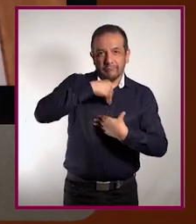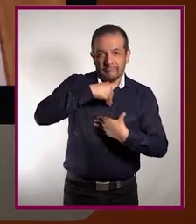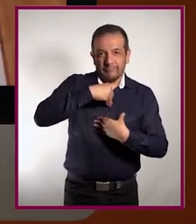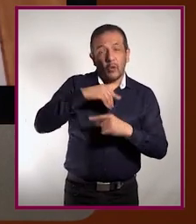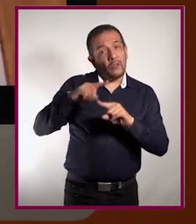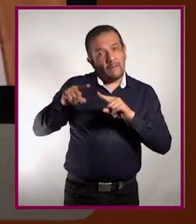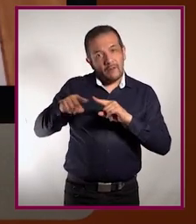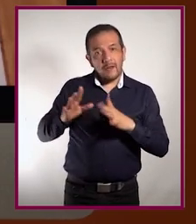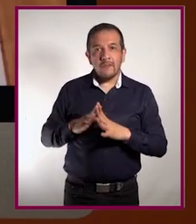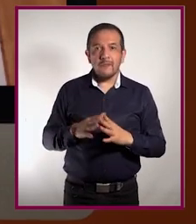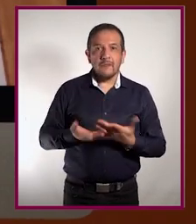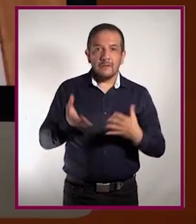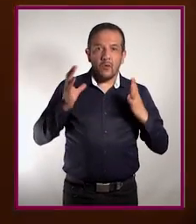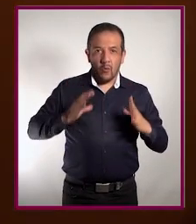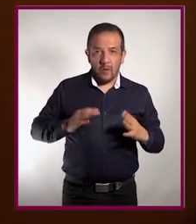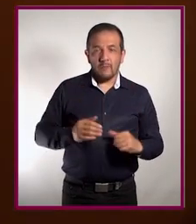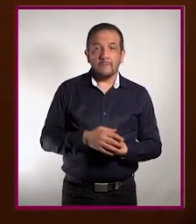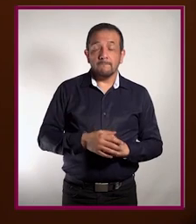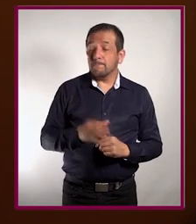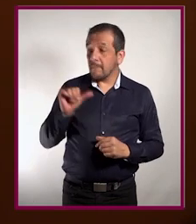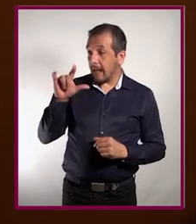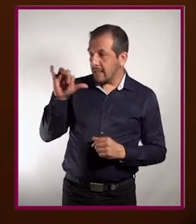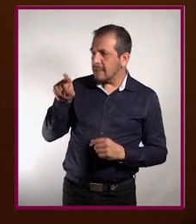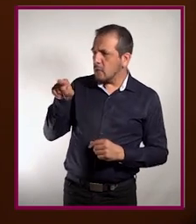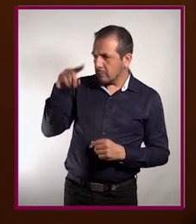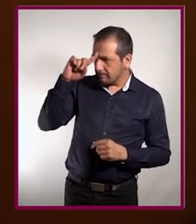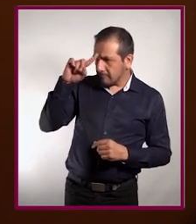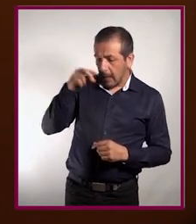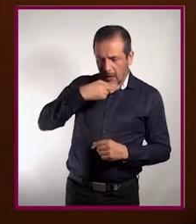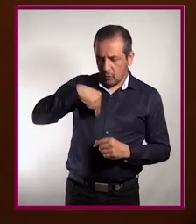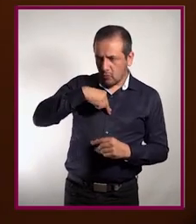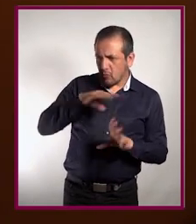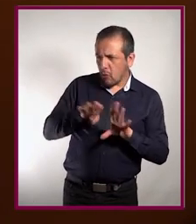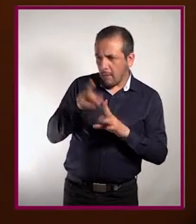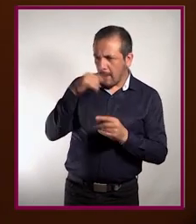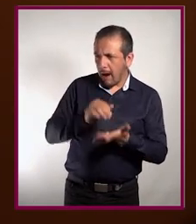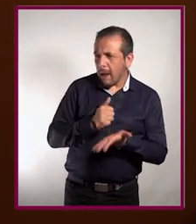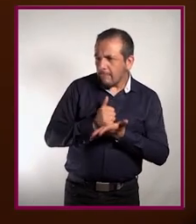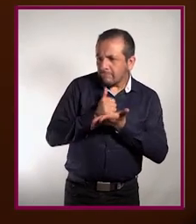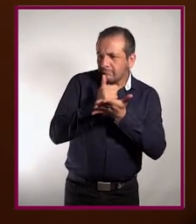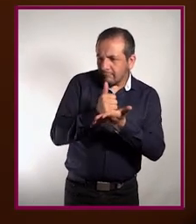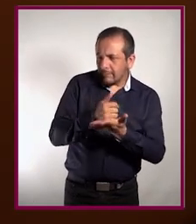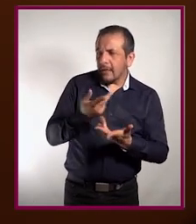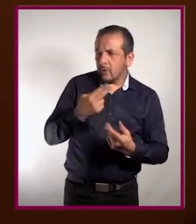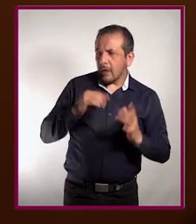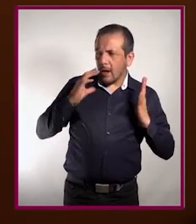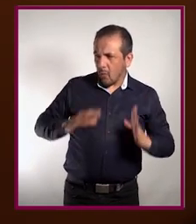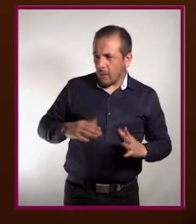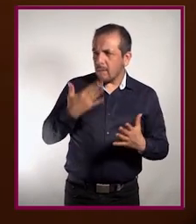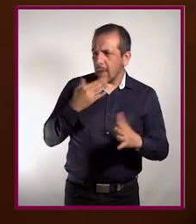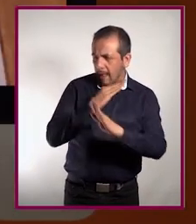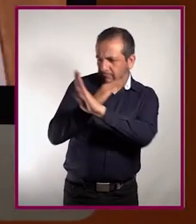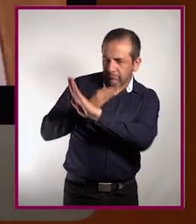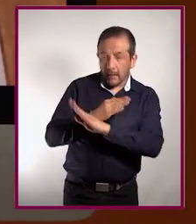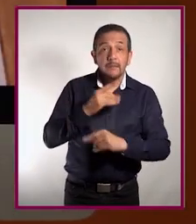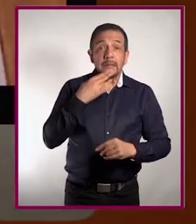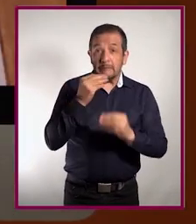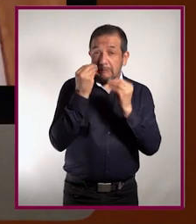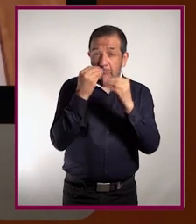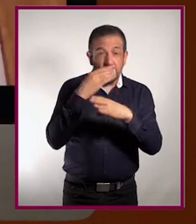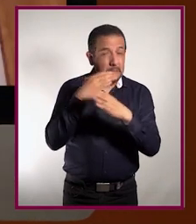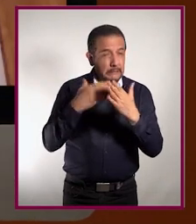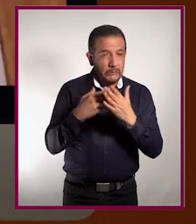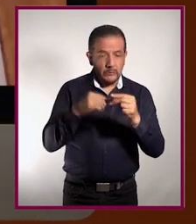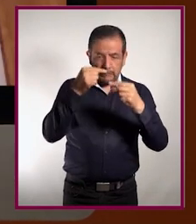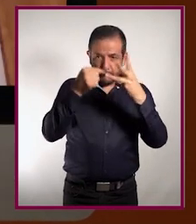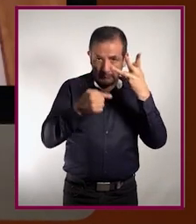estar presente en otro tipo de infecciones. Alicia, ¿qué recomendaciones nos puedes dar para apoyar a fortalecer a nuestro sistema inmune? Muchas cosas que